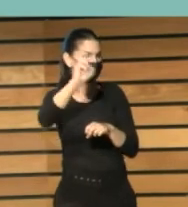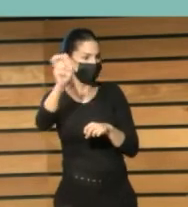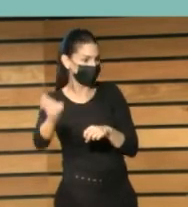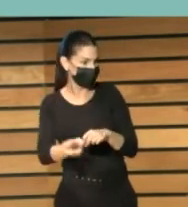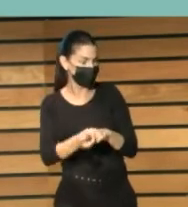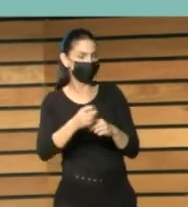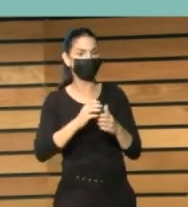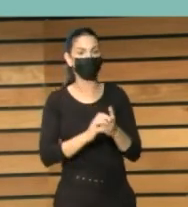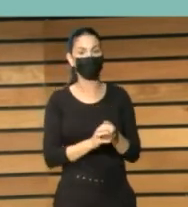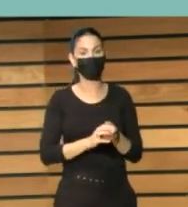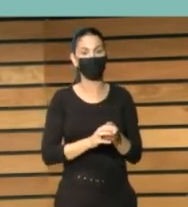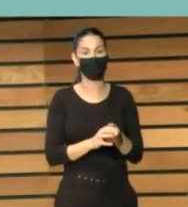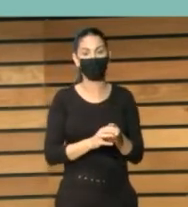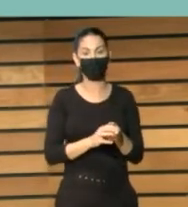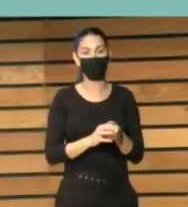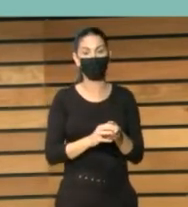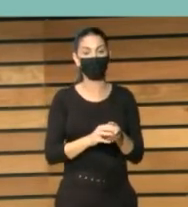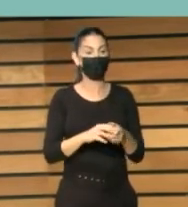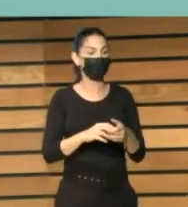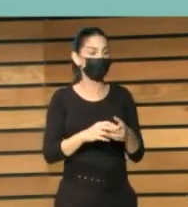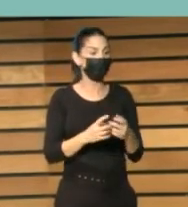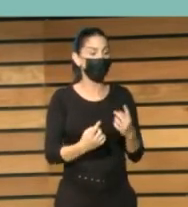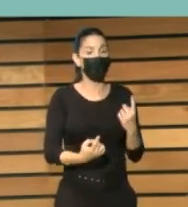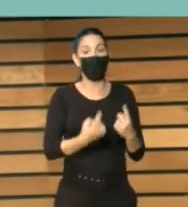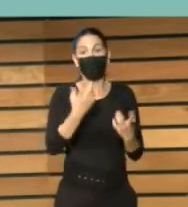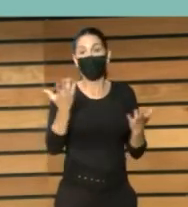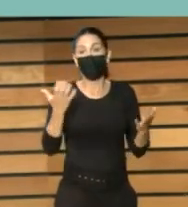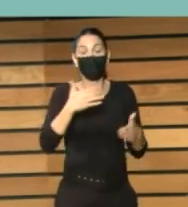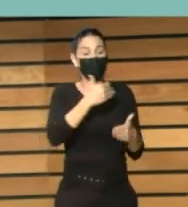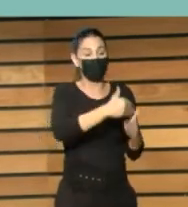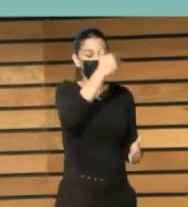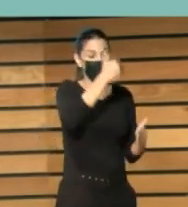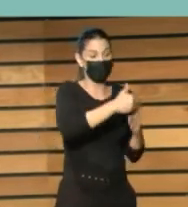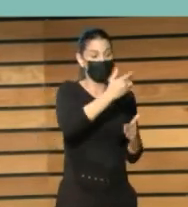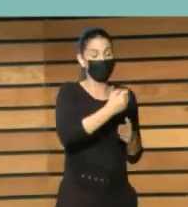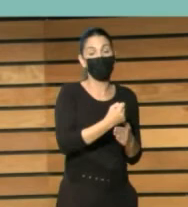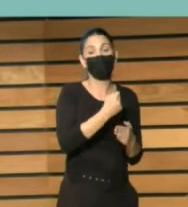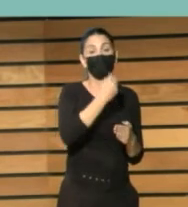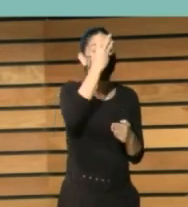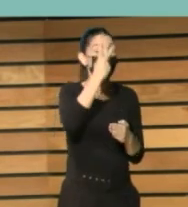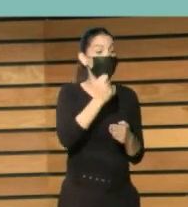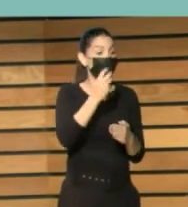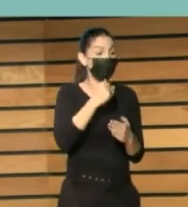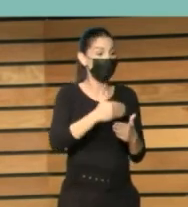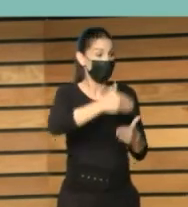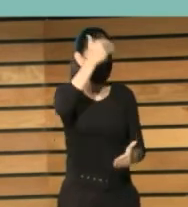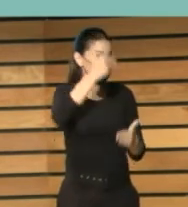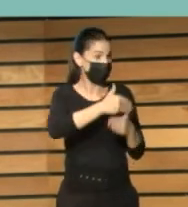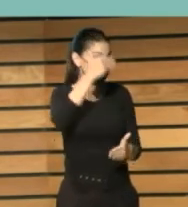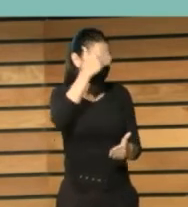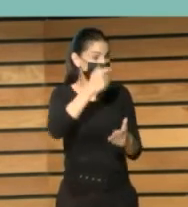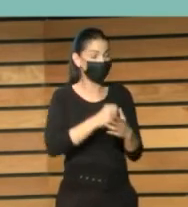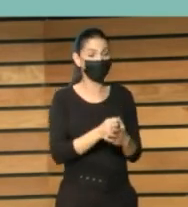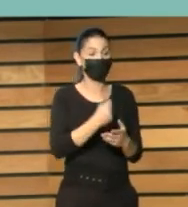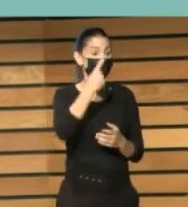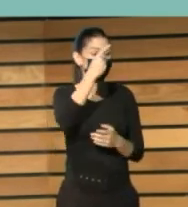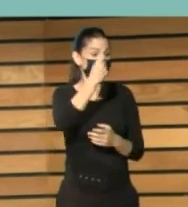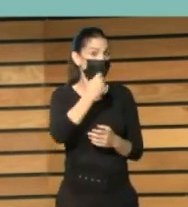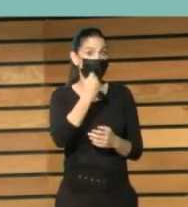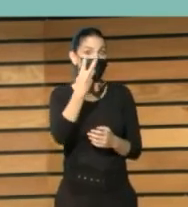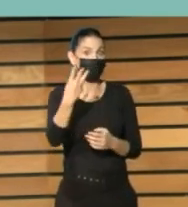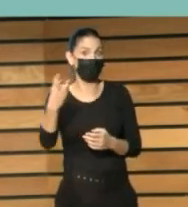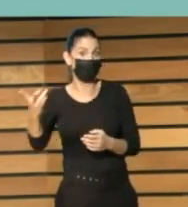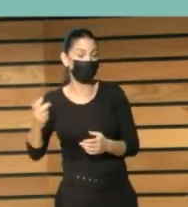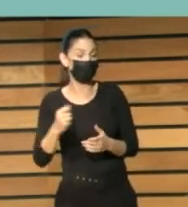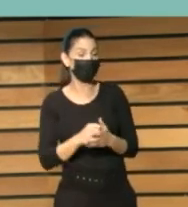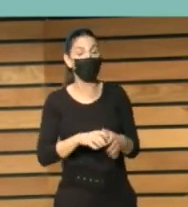pues, sencillamente se ponen los PDFs de los números de prensa en la biblioteca digital, uno detrás de otro. Y si son cinco o seis no pasa nada. Pero